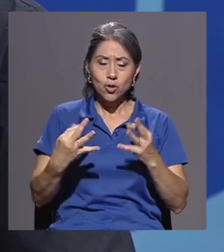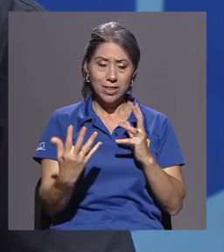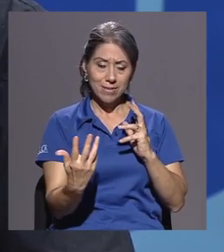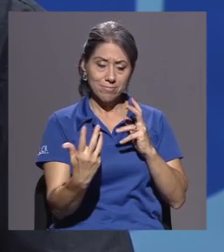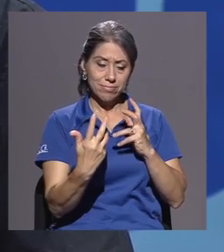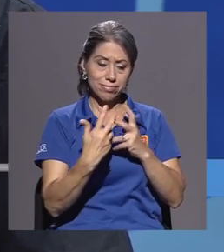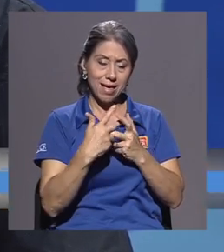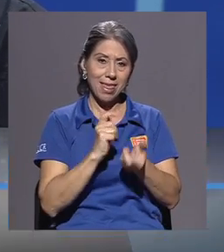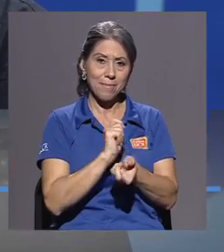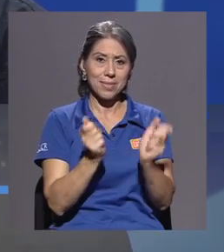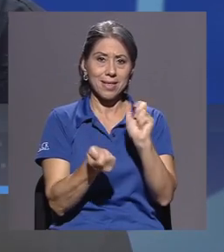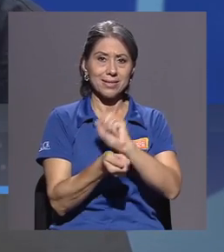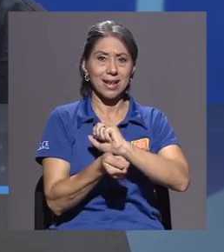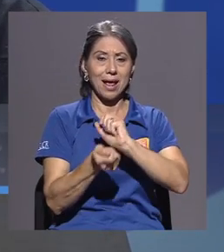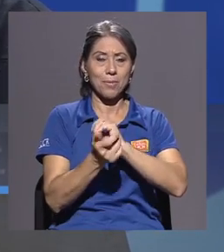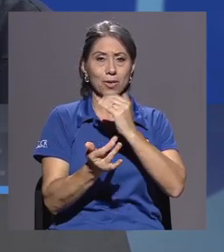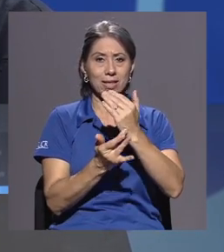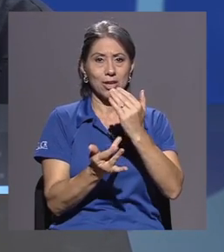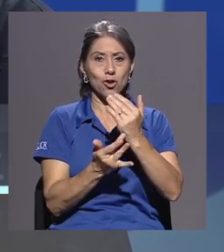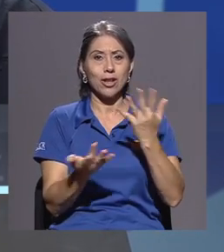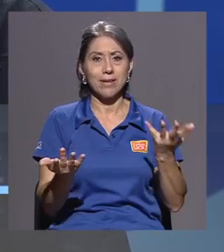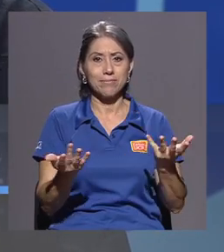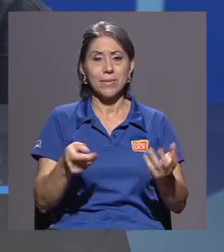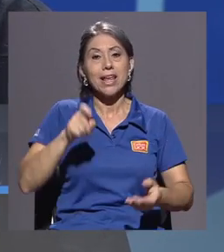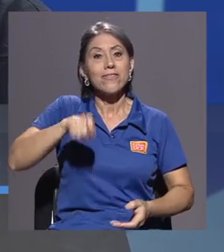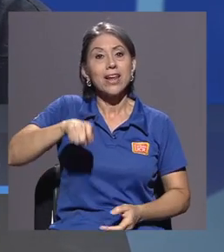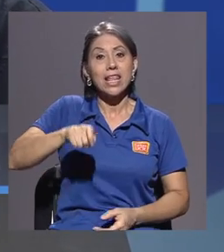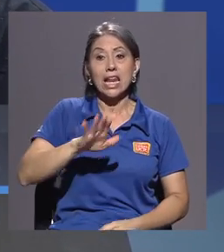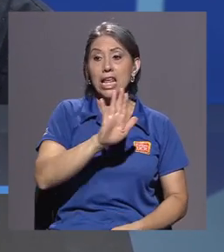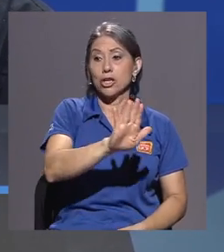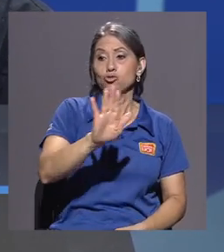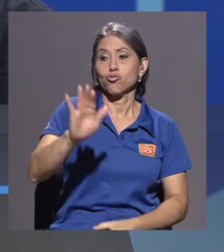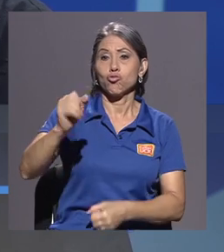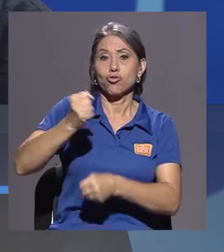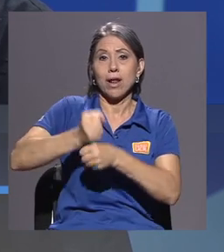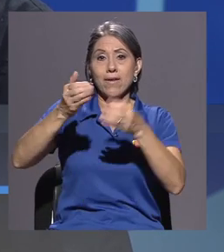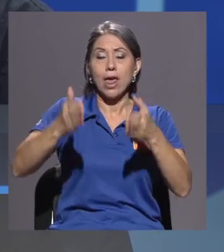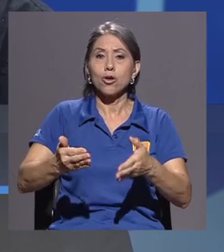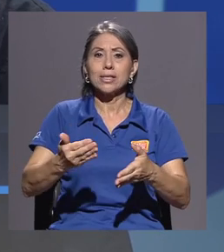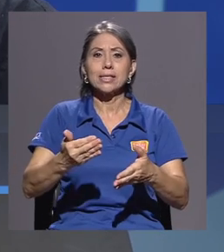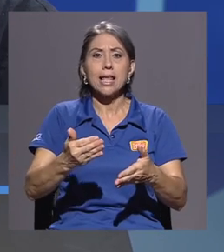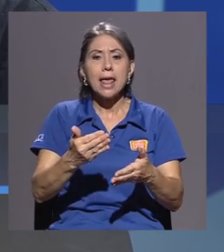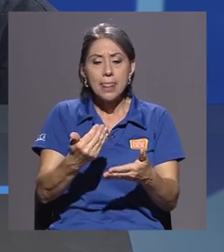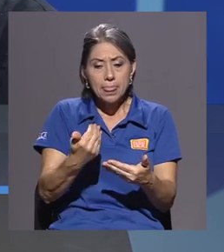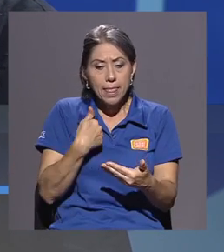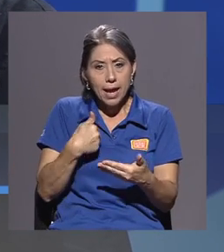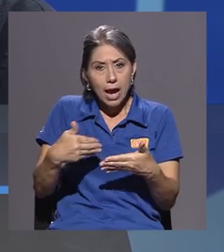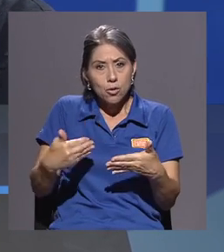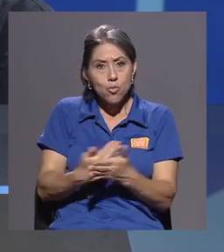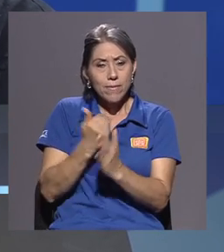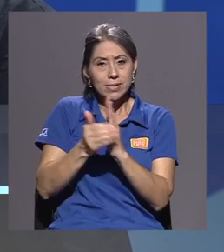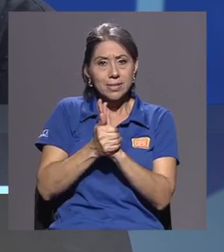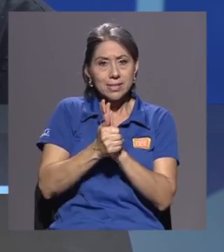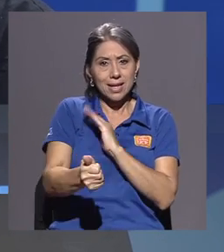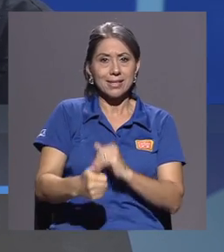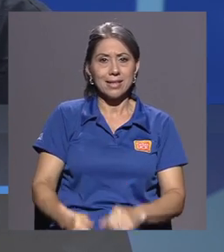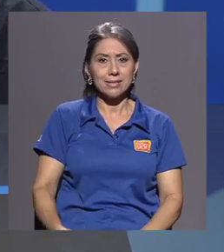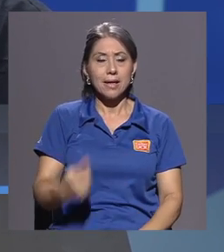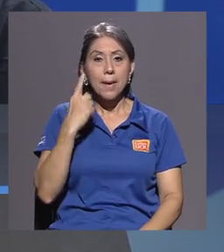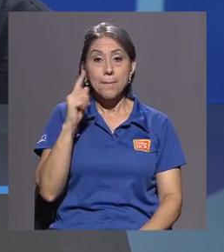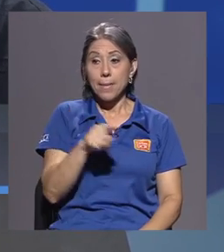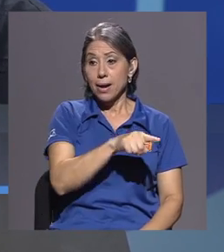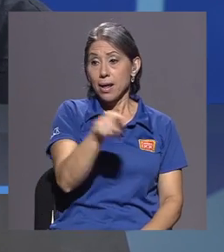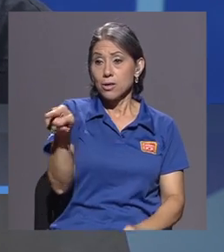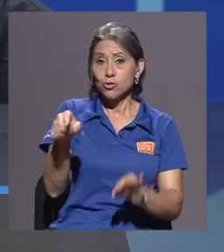que viene marcado por tecnología y requiere que el personal tenga nuevas destrezas. Para ellos es muy